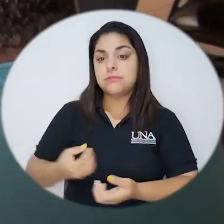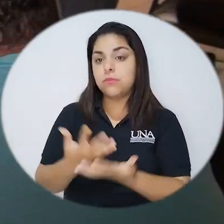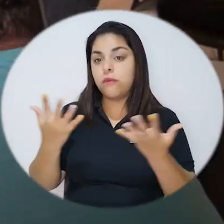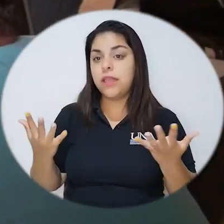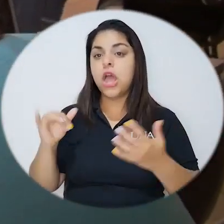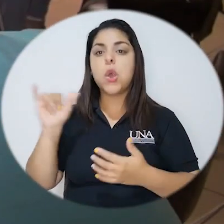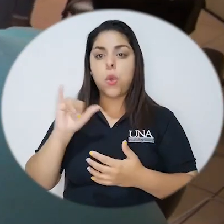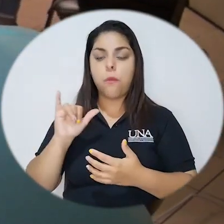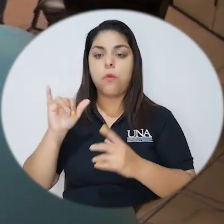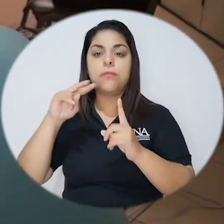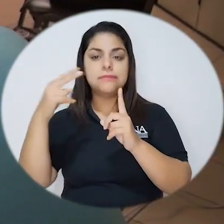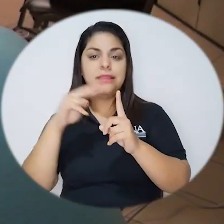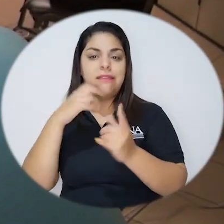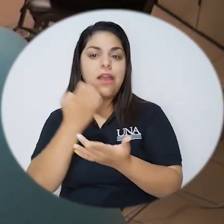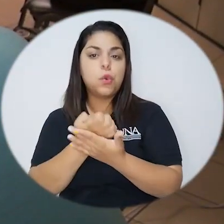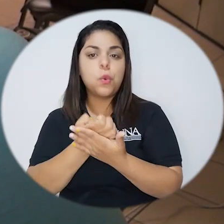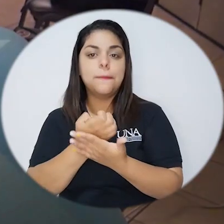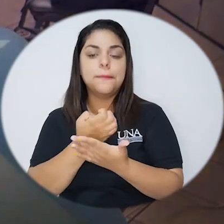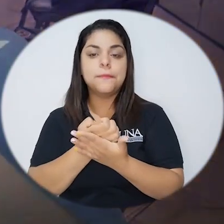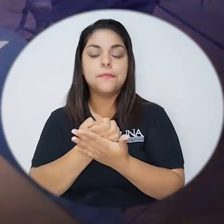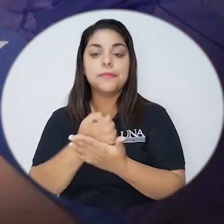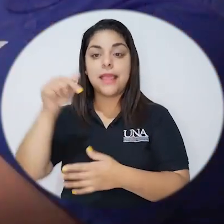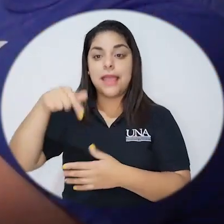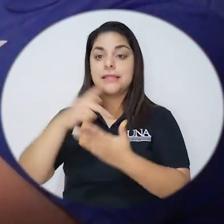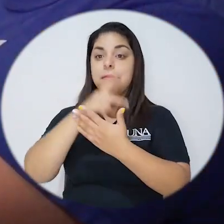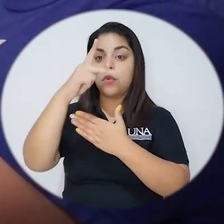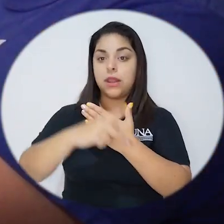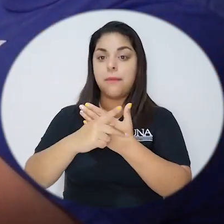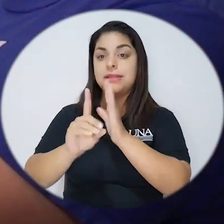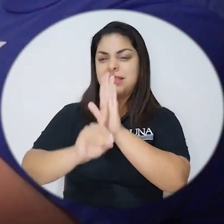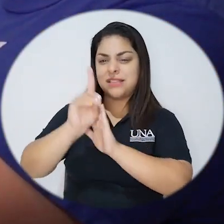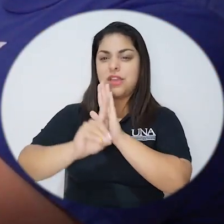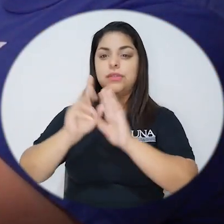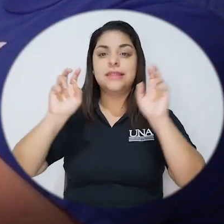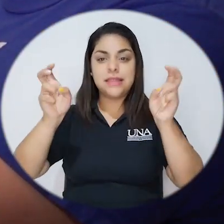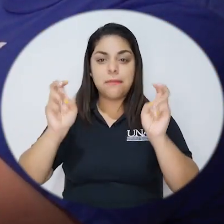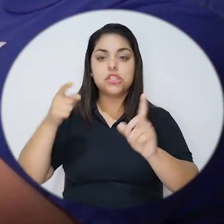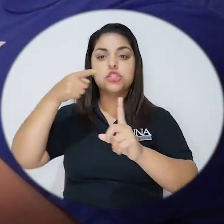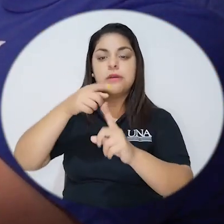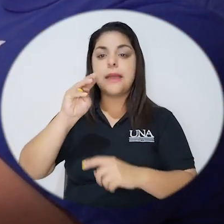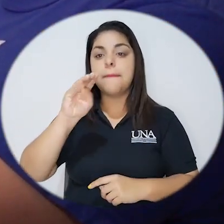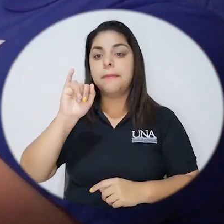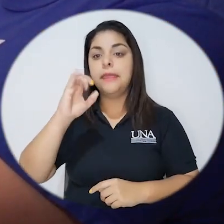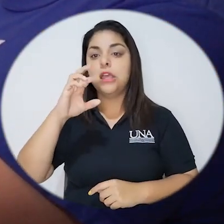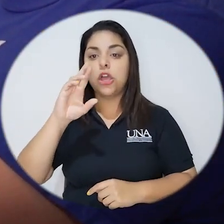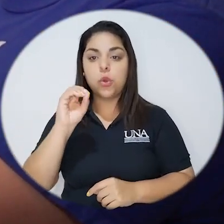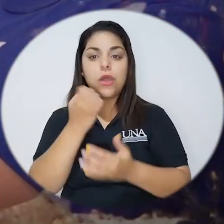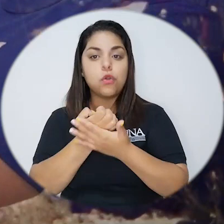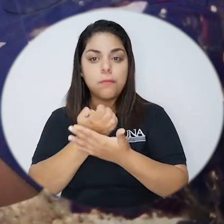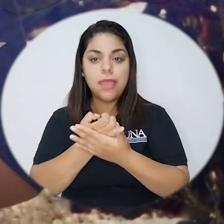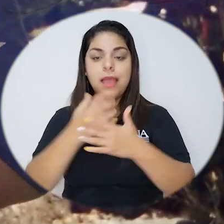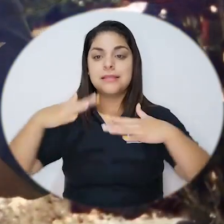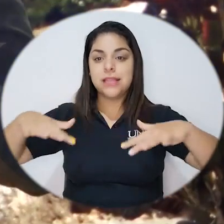desde una perspectiva económica, por lo cual obviamente en este programa se desarrollan temas que tienen que ver con la microeconomía del sector